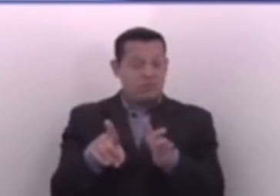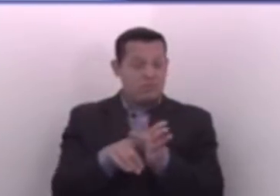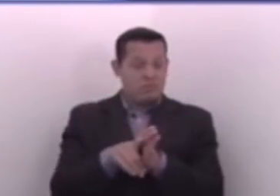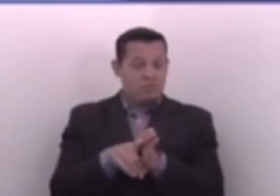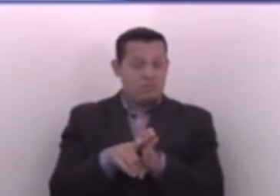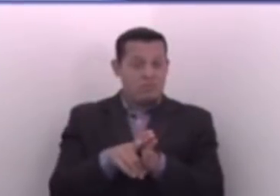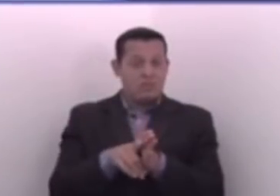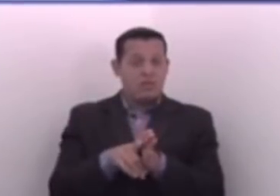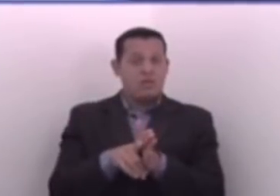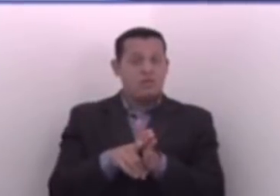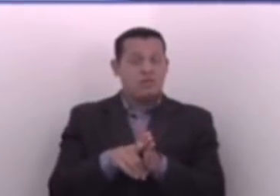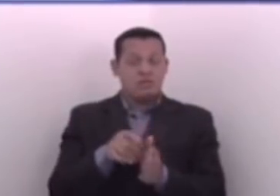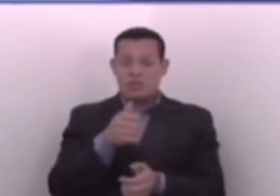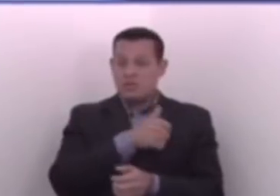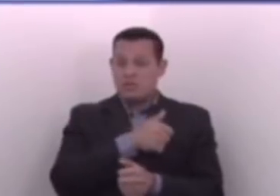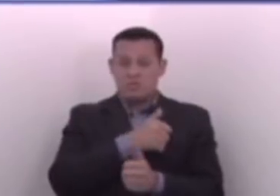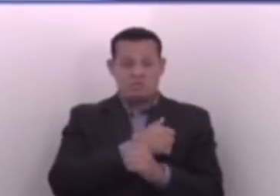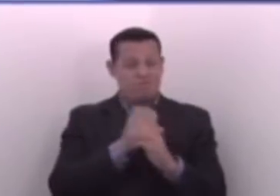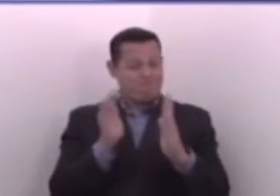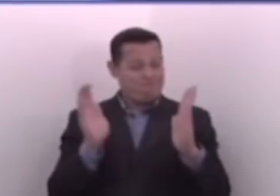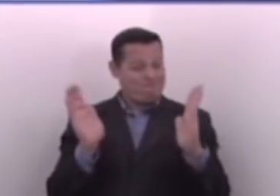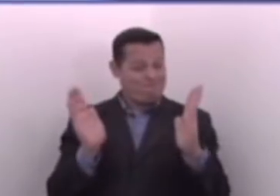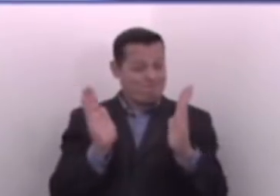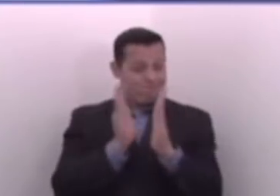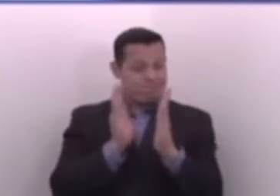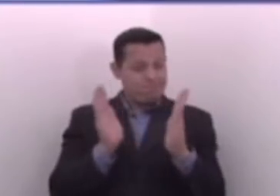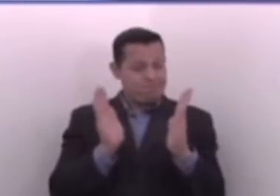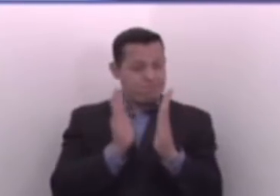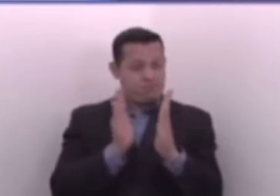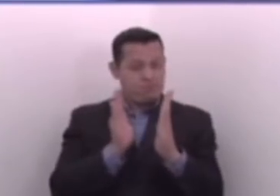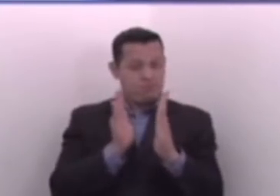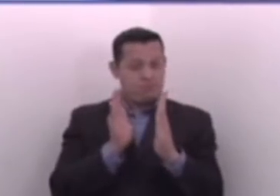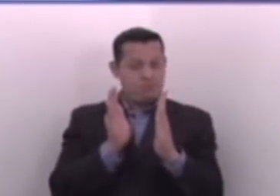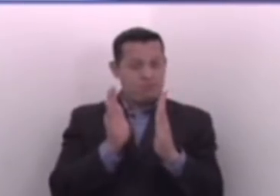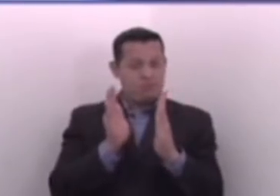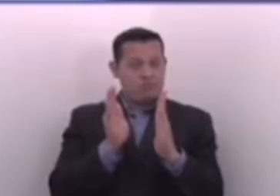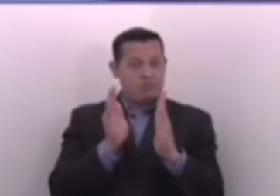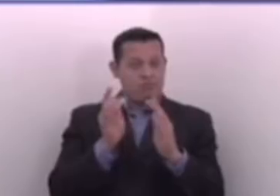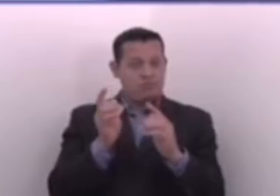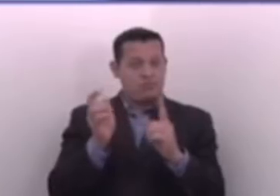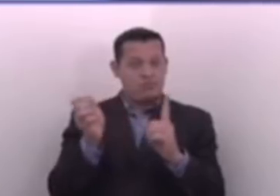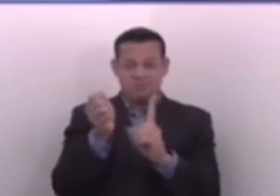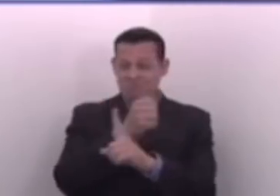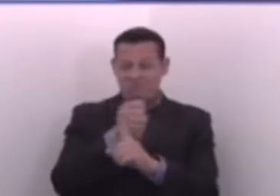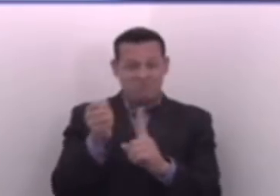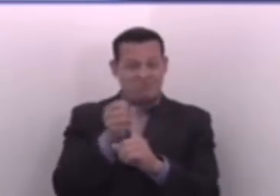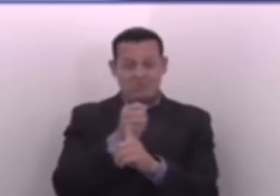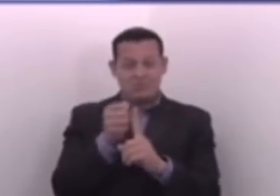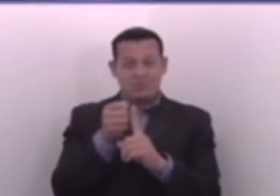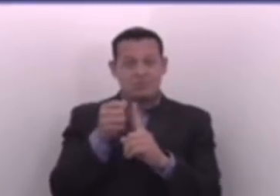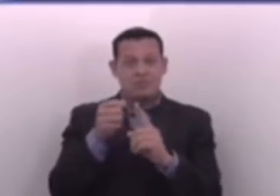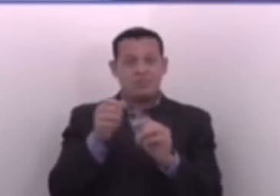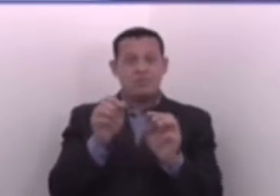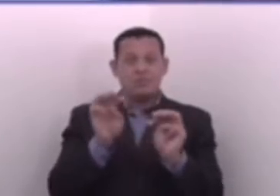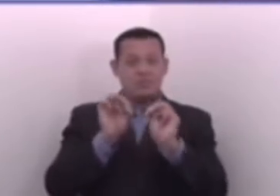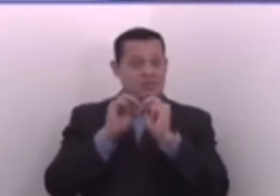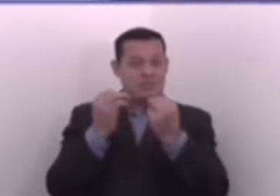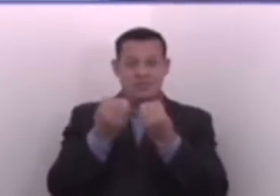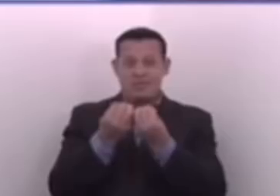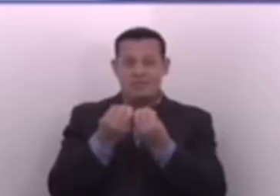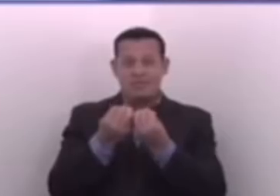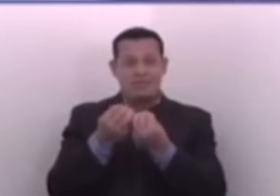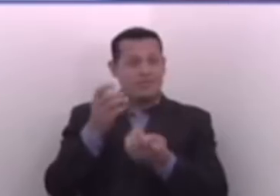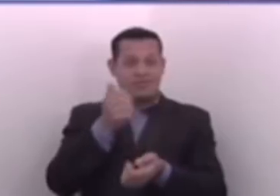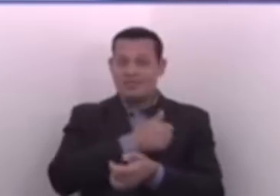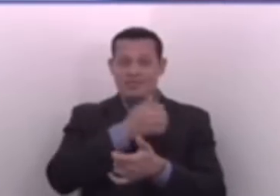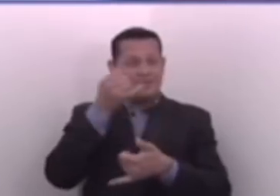es que debemos de afrontar el combate a la delincuencia. Debemos de